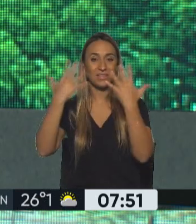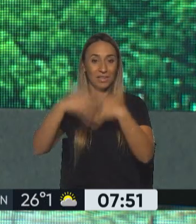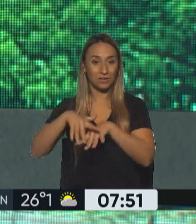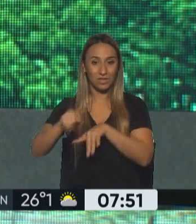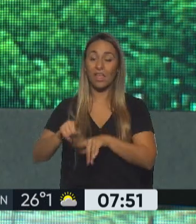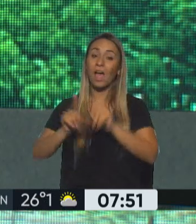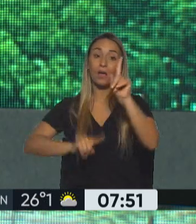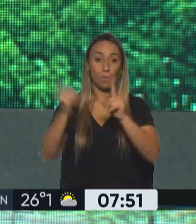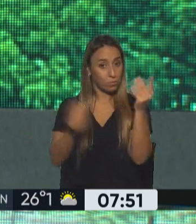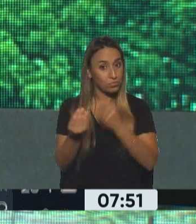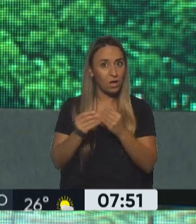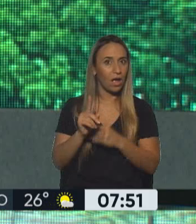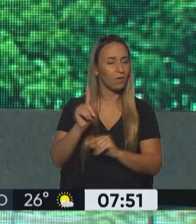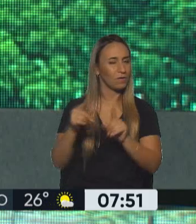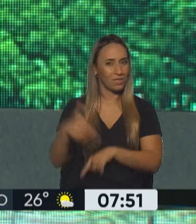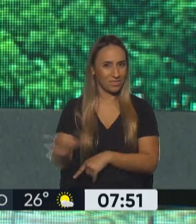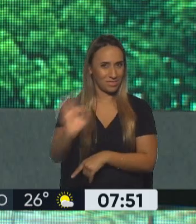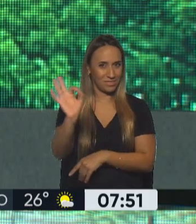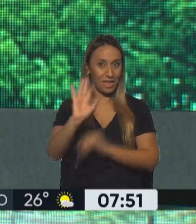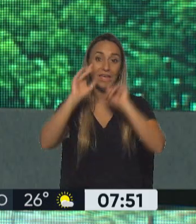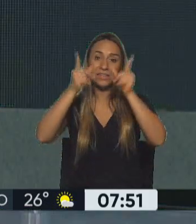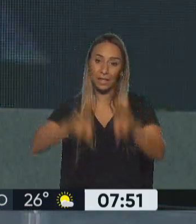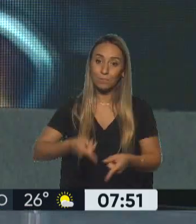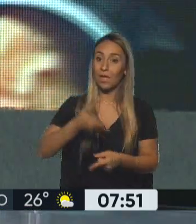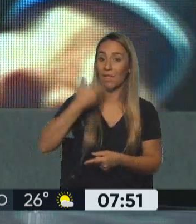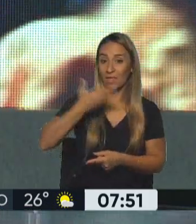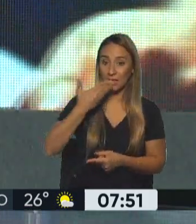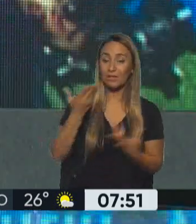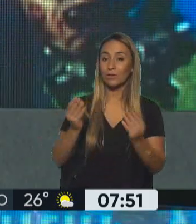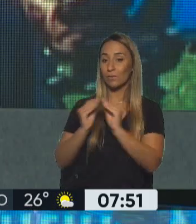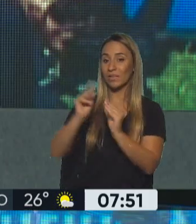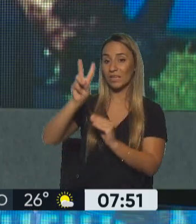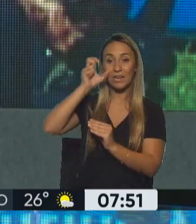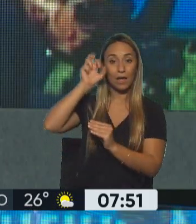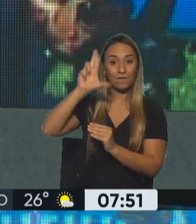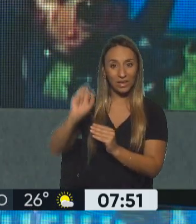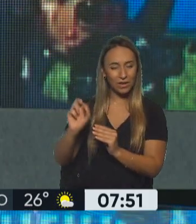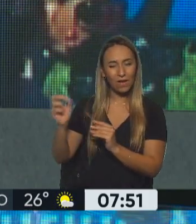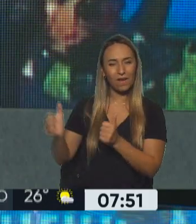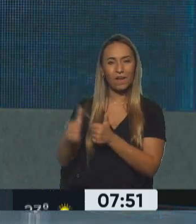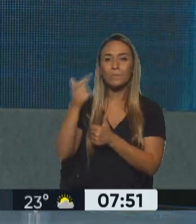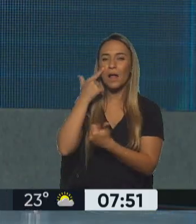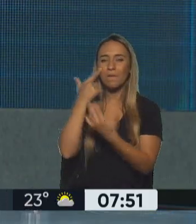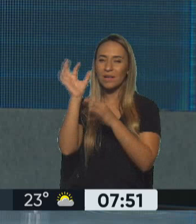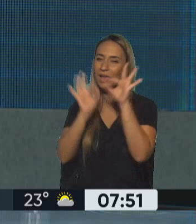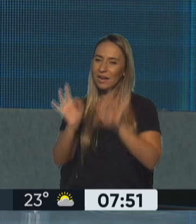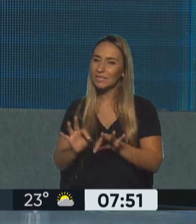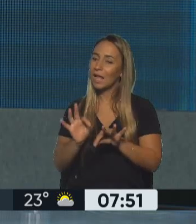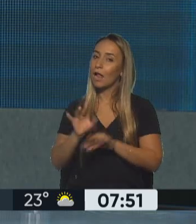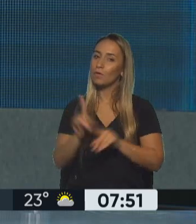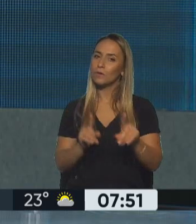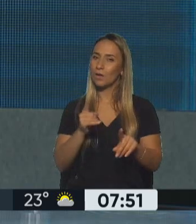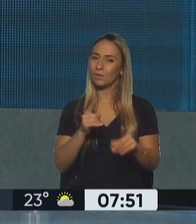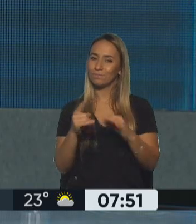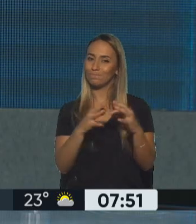algunas ausencias y también declaraciones, y con Vero Urolavita ya la estamos analizando, que dejaron bastante, bastante como para